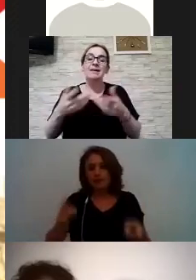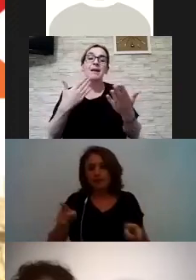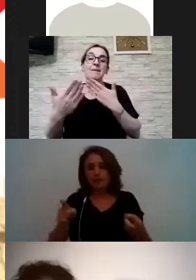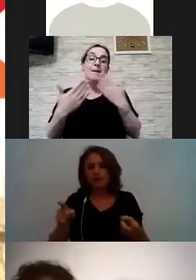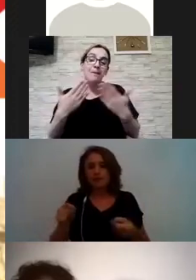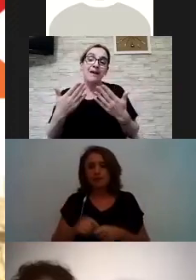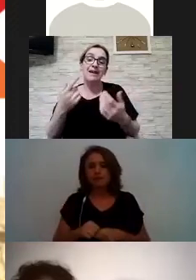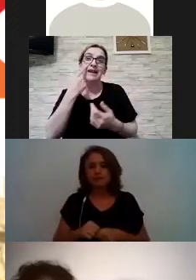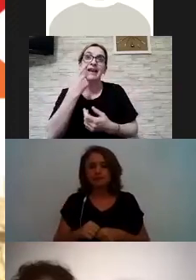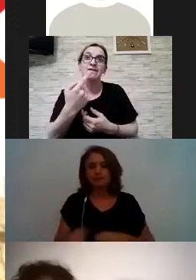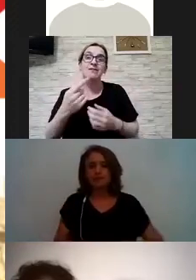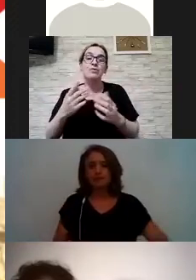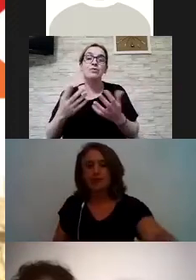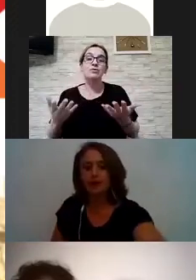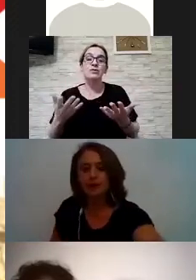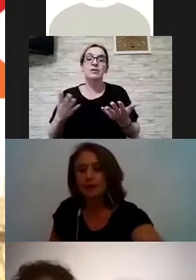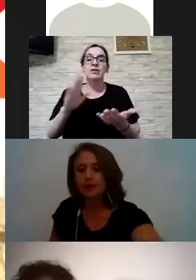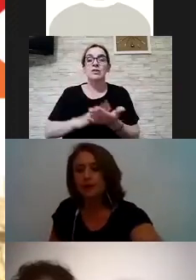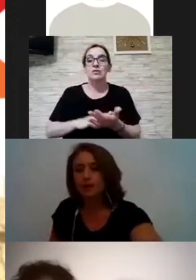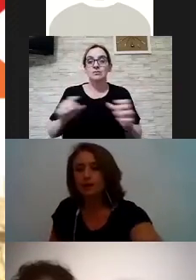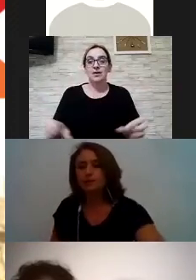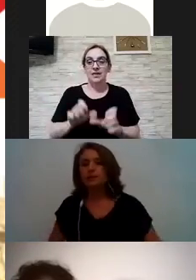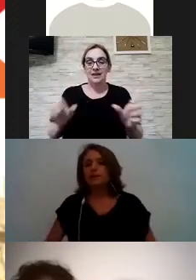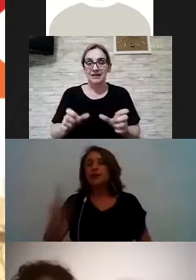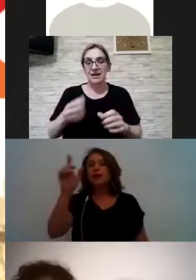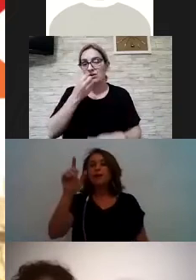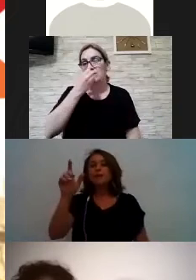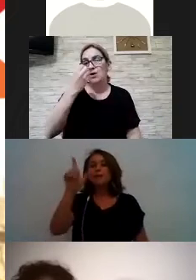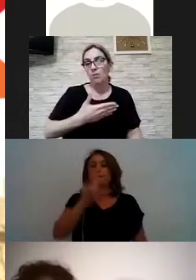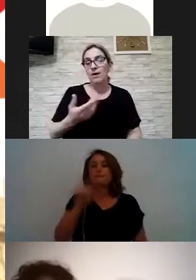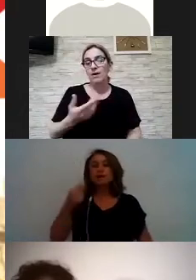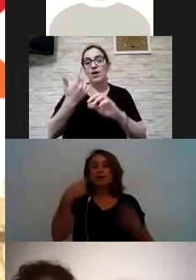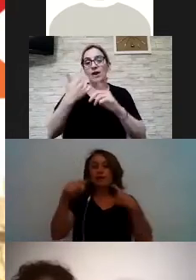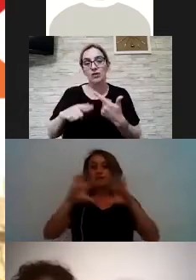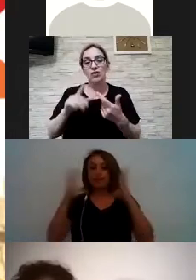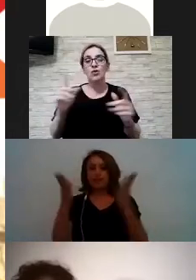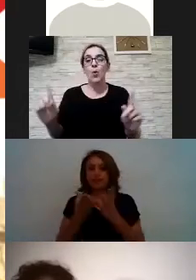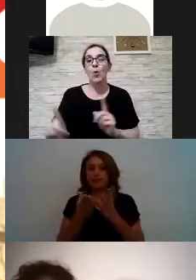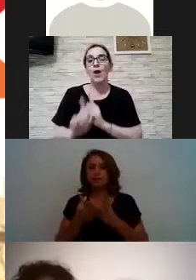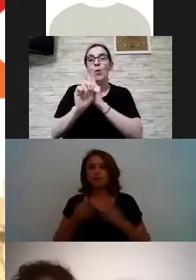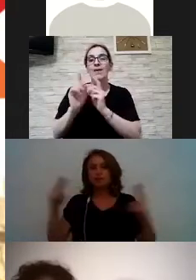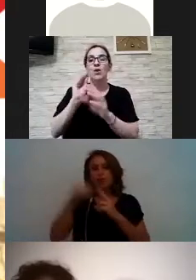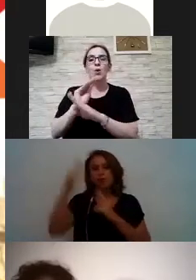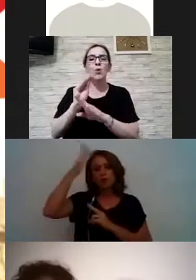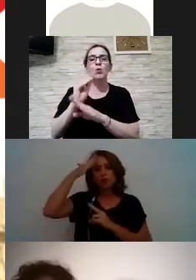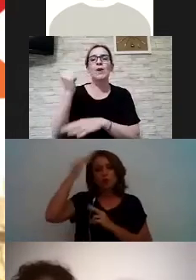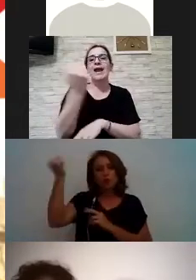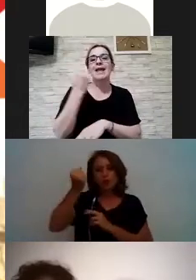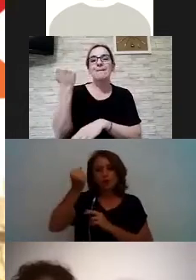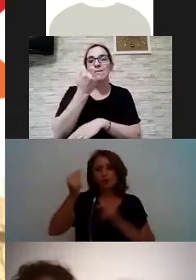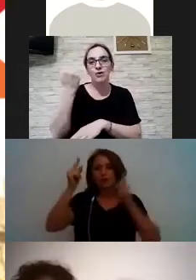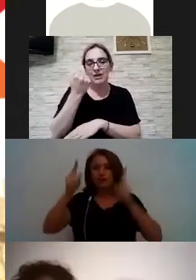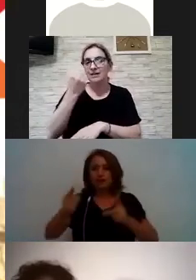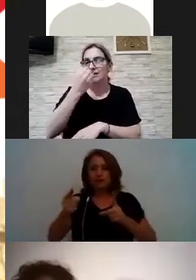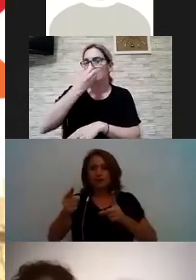países de diferentes partes del mundo. Entonces, bueno, ese encuentro cultural fue muy importante y creo también muy enriquecedor